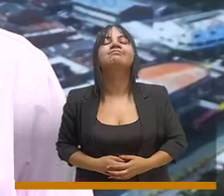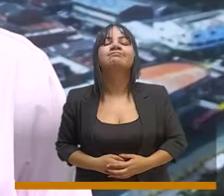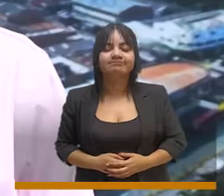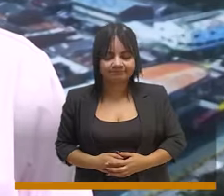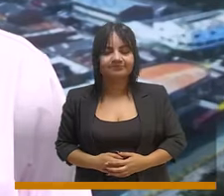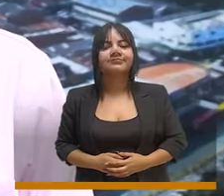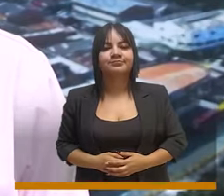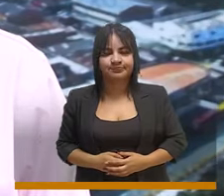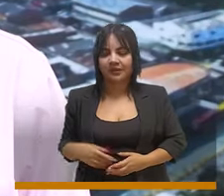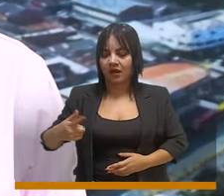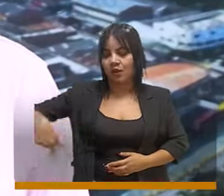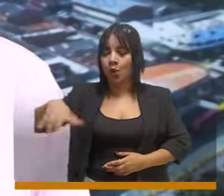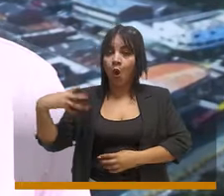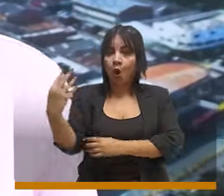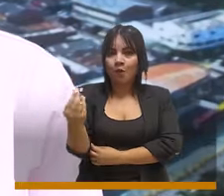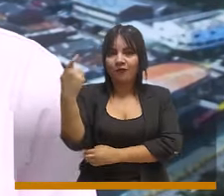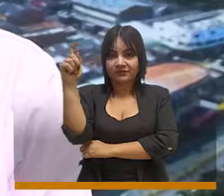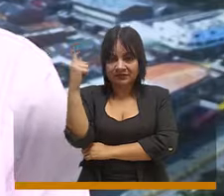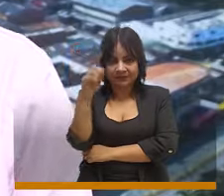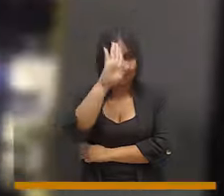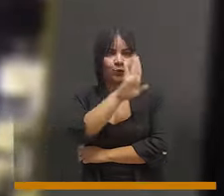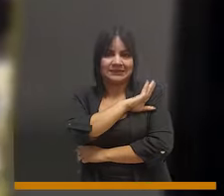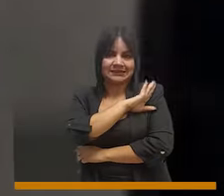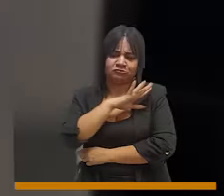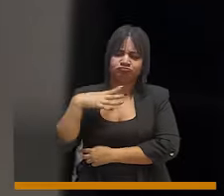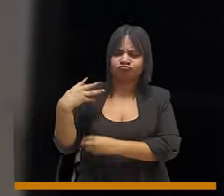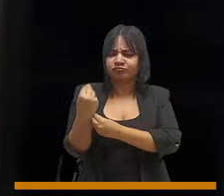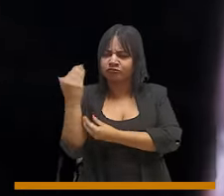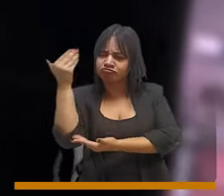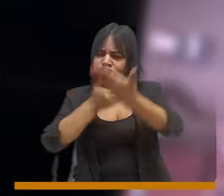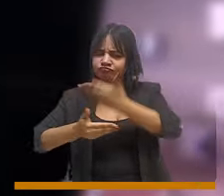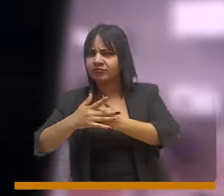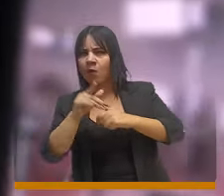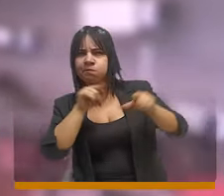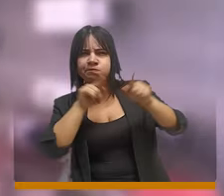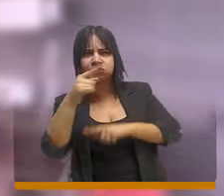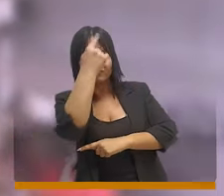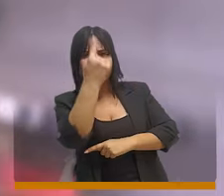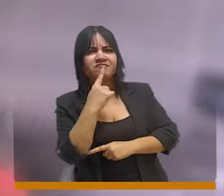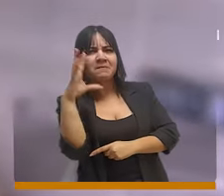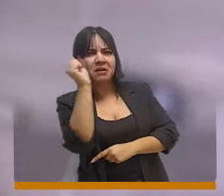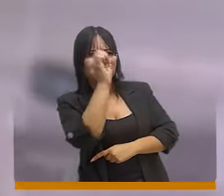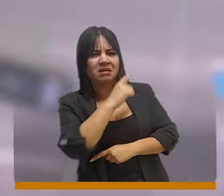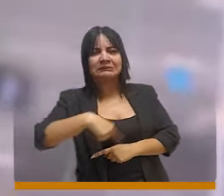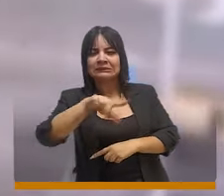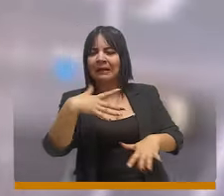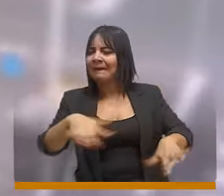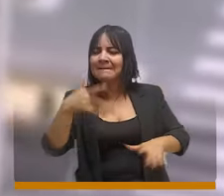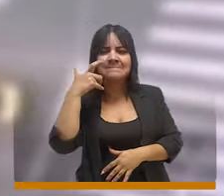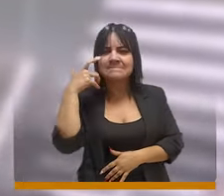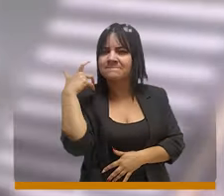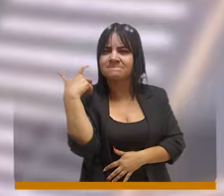Por eso, en equipo con los analistas de la Fiscalía y de la Policía, venimos identificando, teniendo claro, uno, cuáles son las estructuras